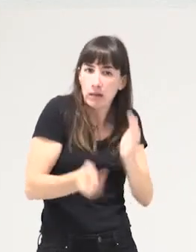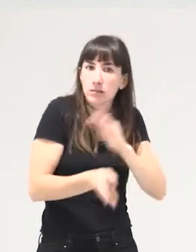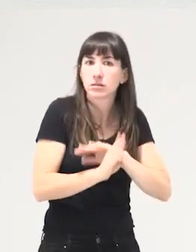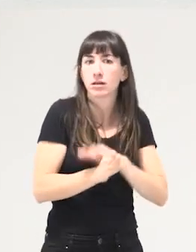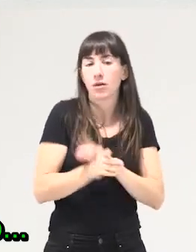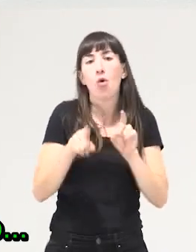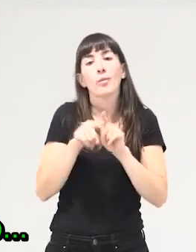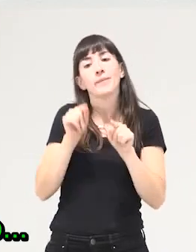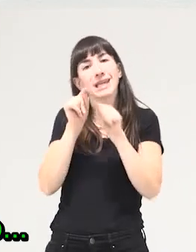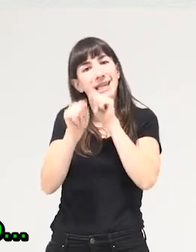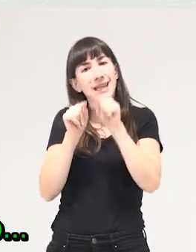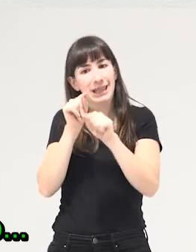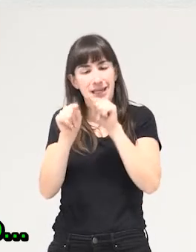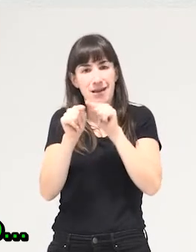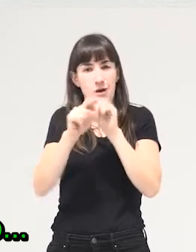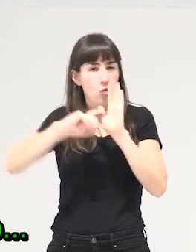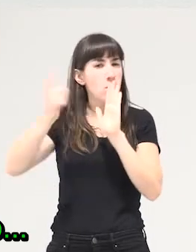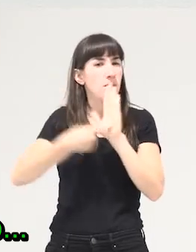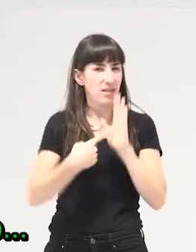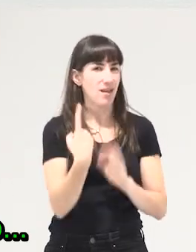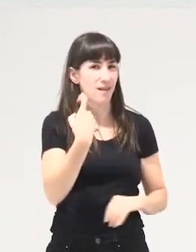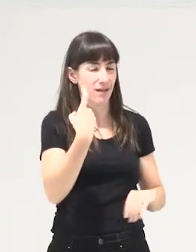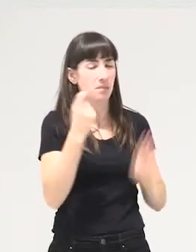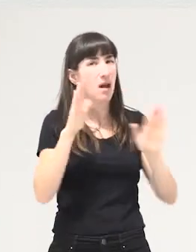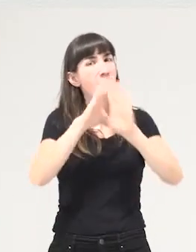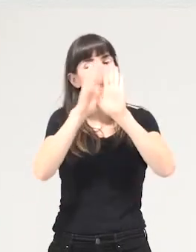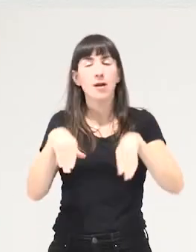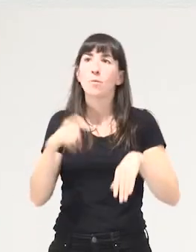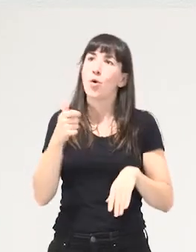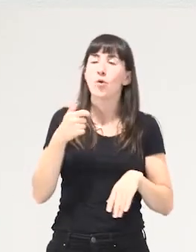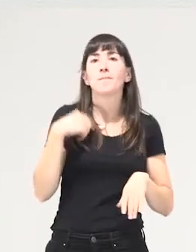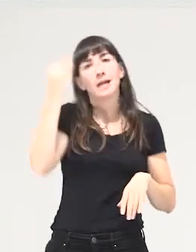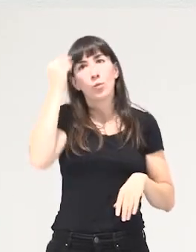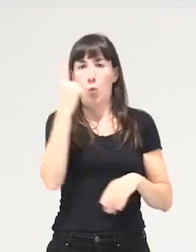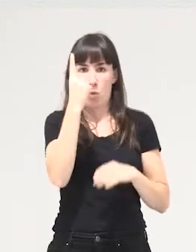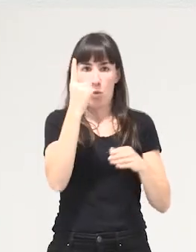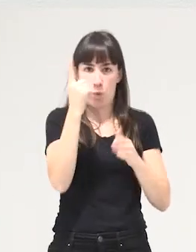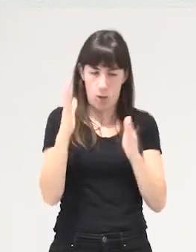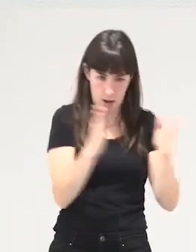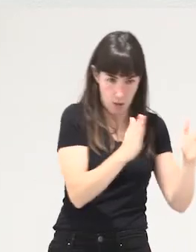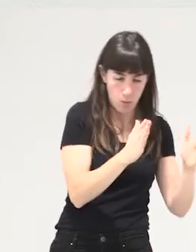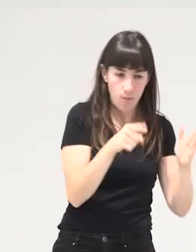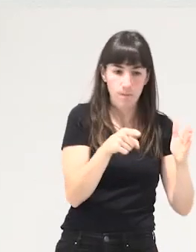desde los cuidados hemos terminado creo que ha habido como por un lado hemos hablado de